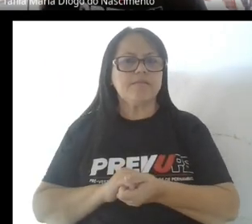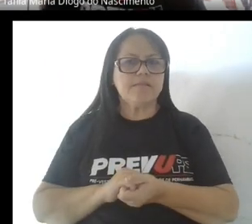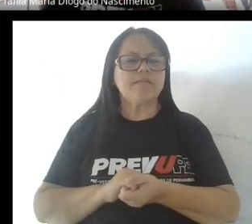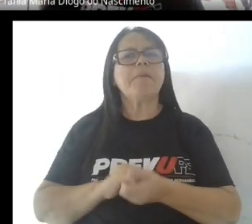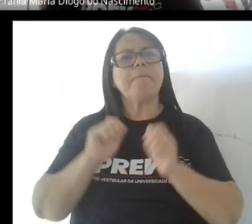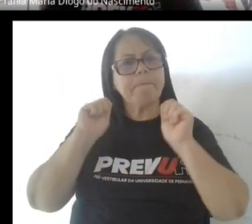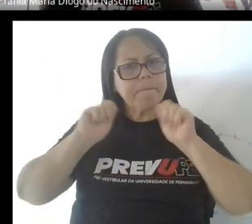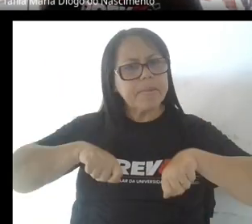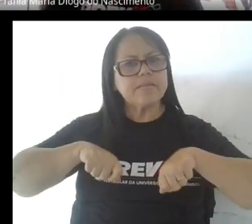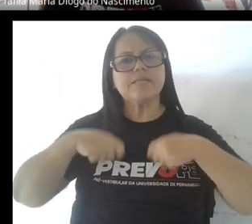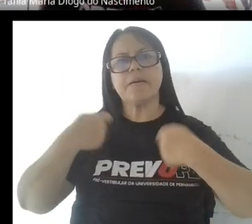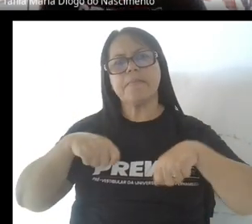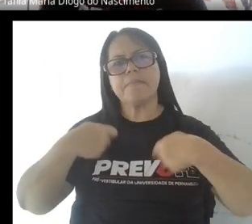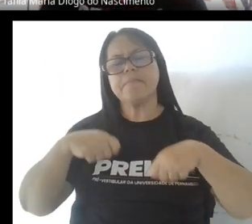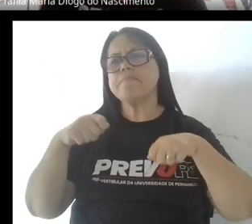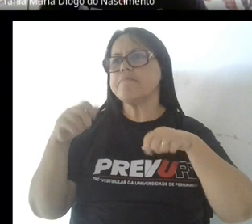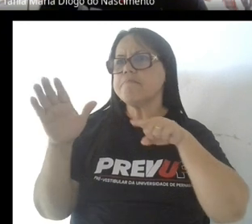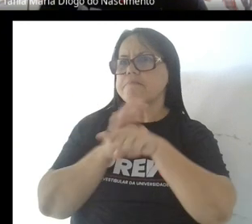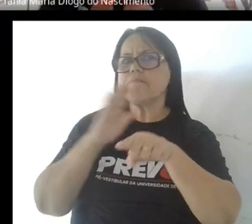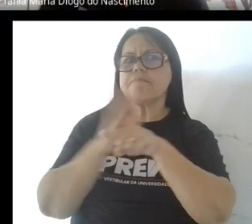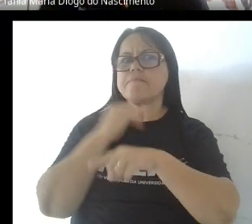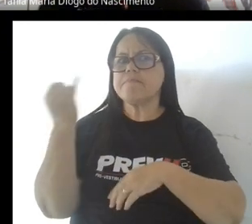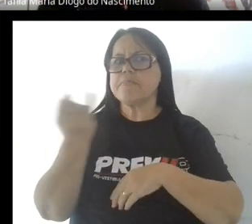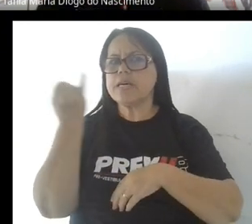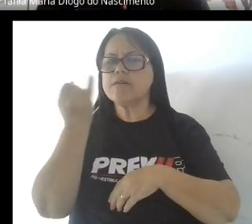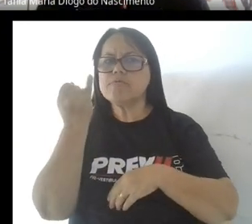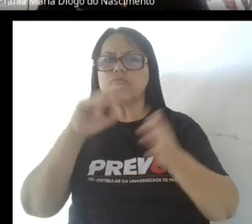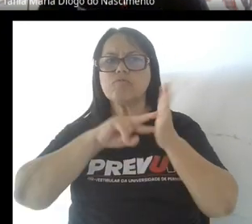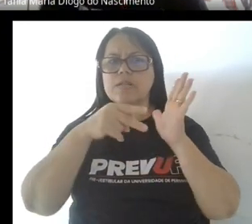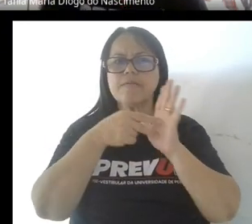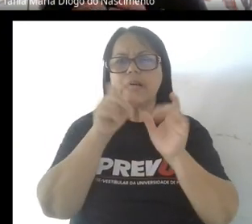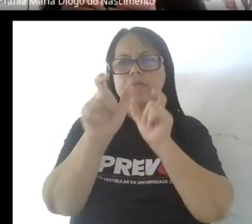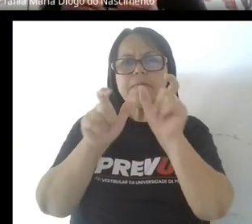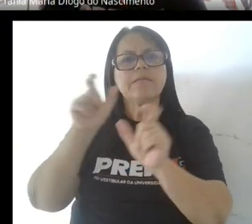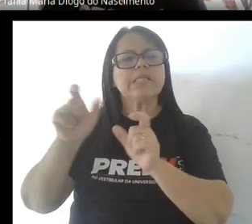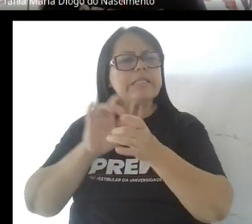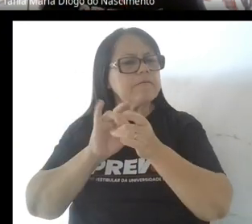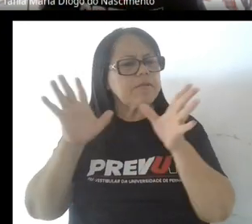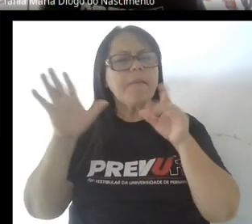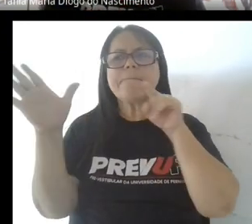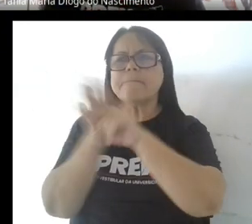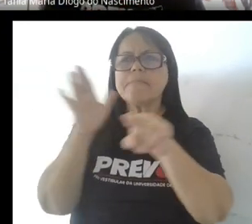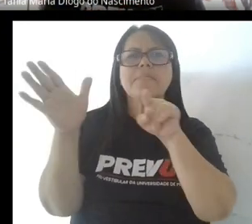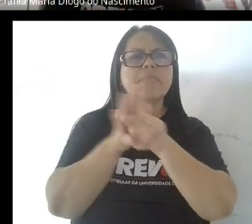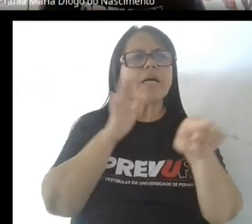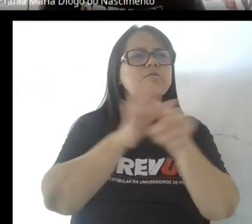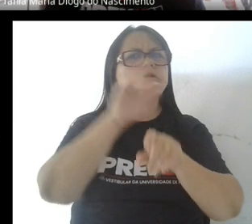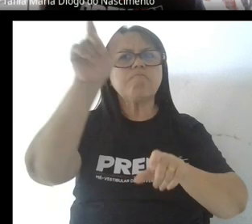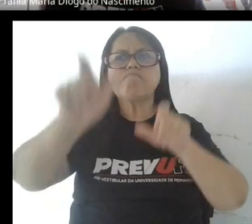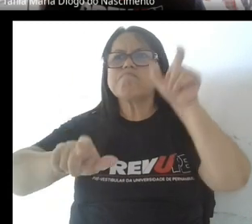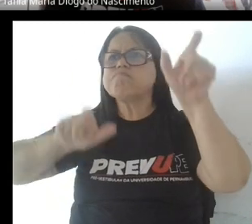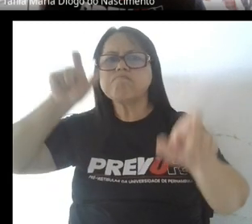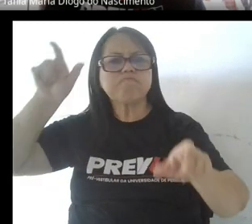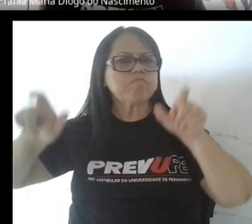preguntar el significado de las palabras. Eso es muy importante. Pregúntale a las personas, ¿eh?